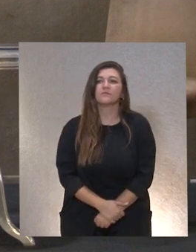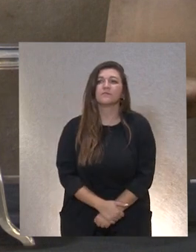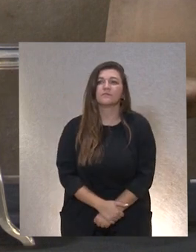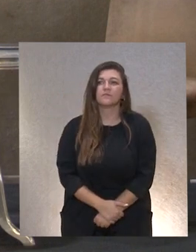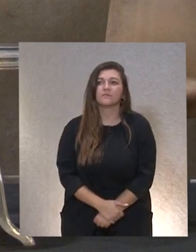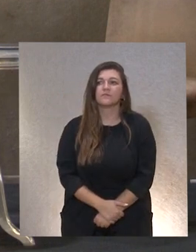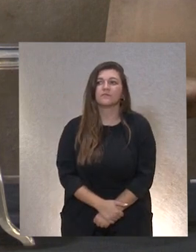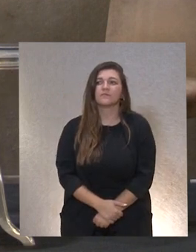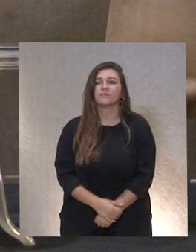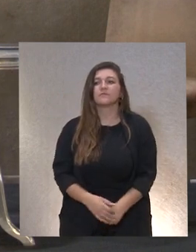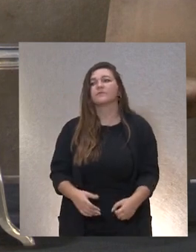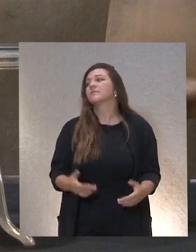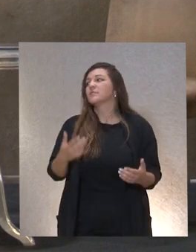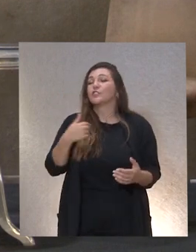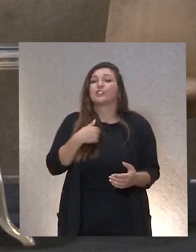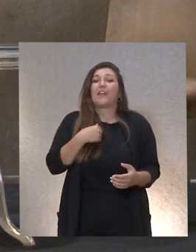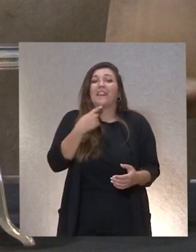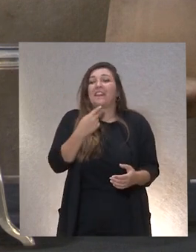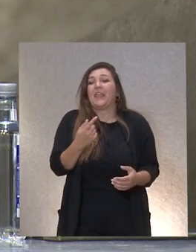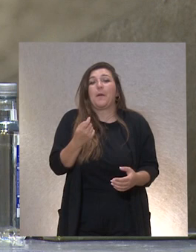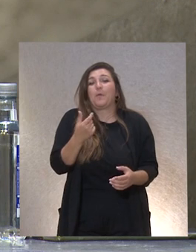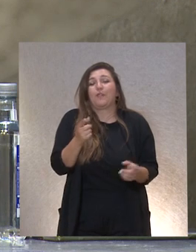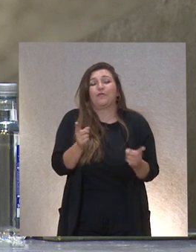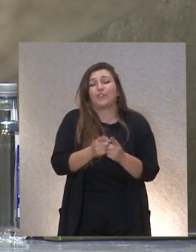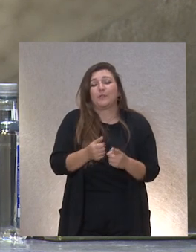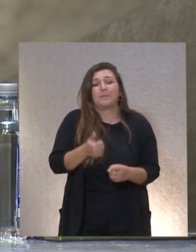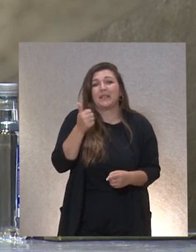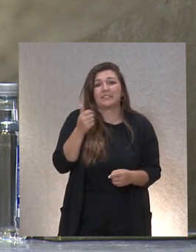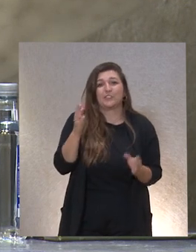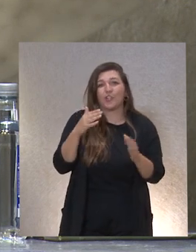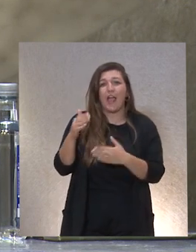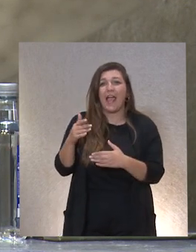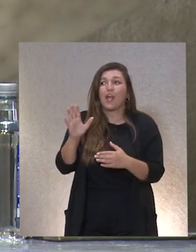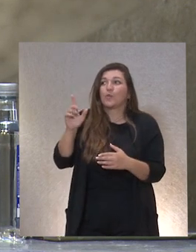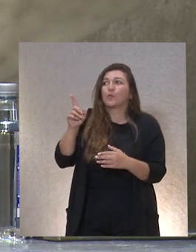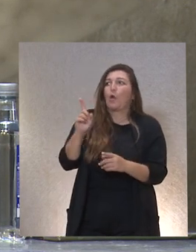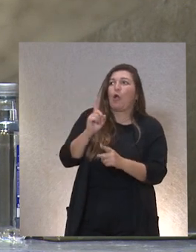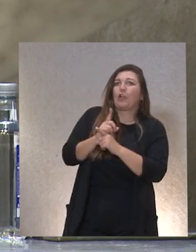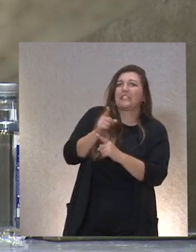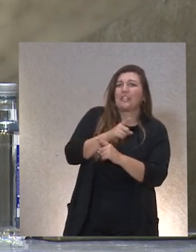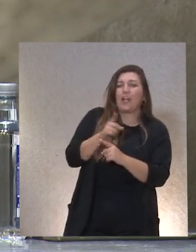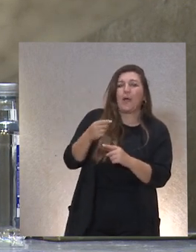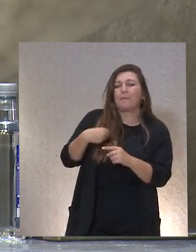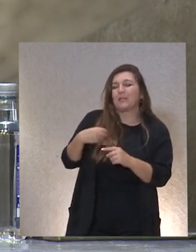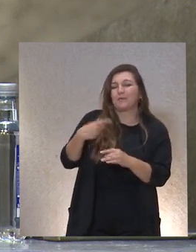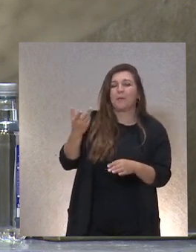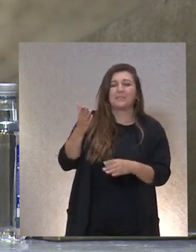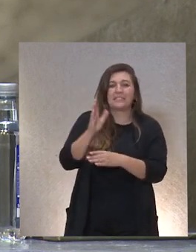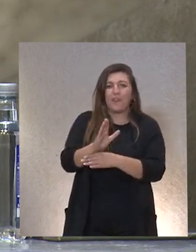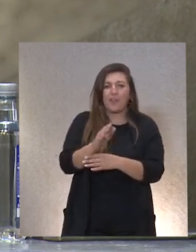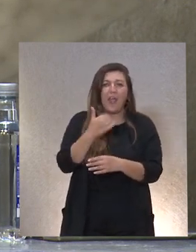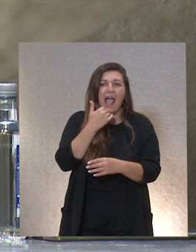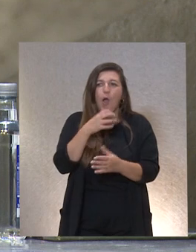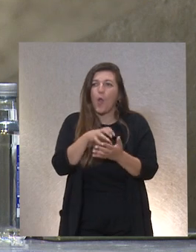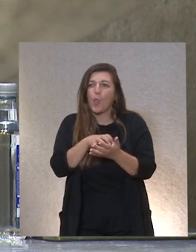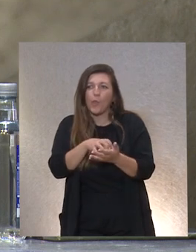yo poco tengo que decir sobre esto no además salvo que tú opines lo contrario yo creo que has hecho la presentación salvo que haya alguna